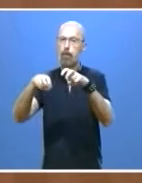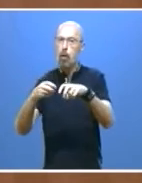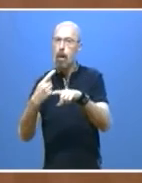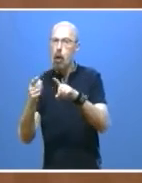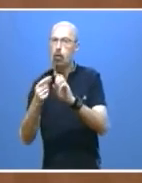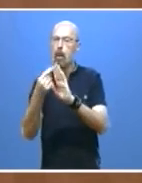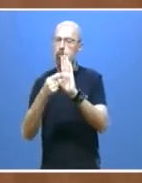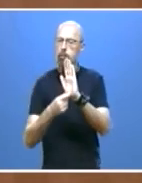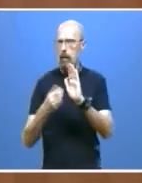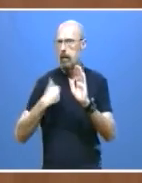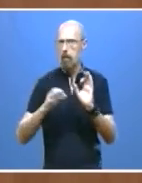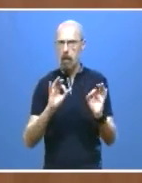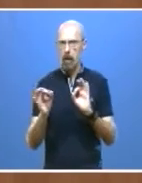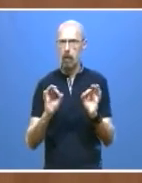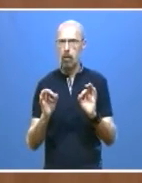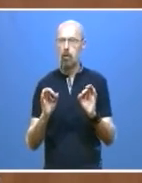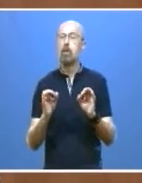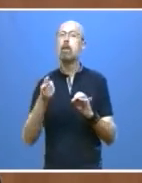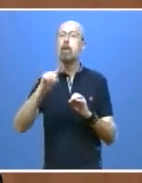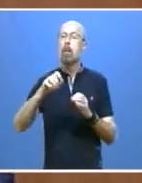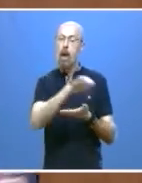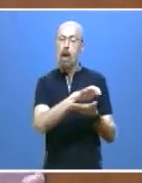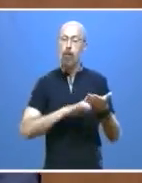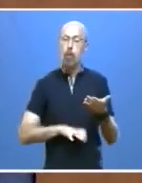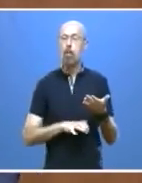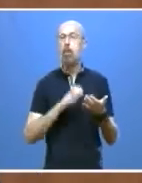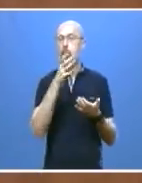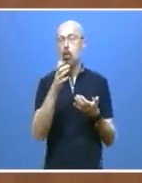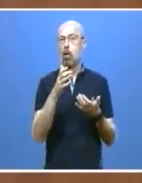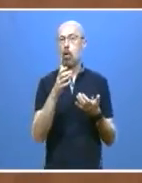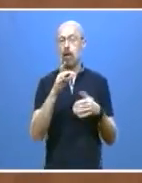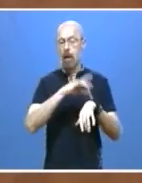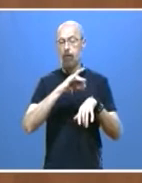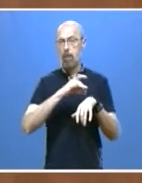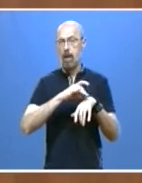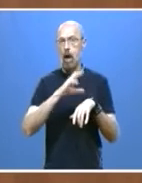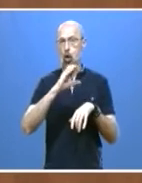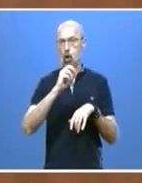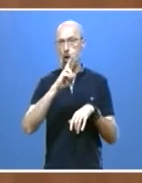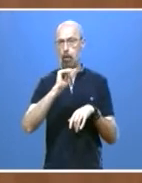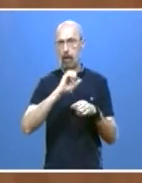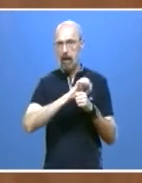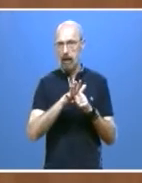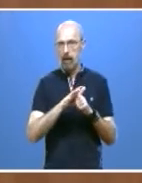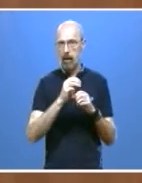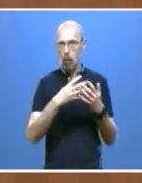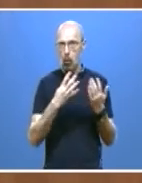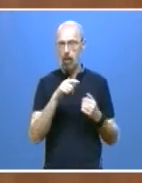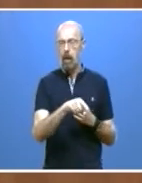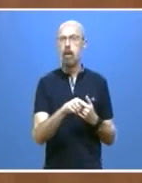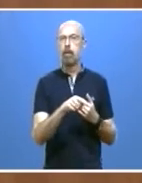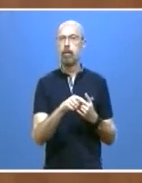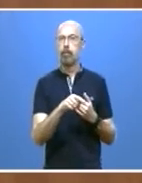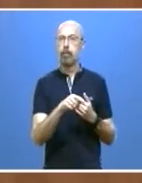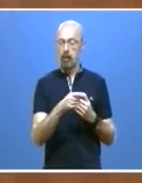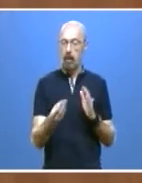informe sobre la incidencia y prevalencia de la COVID-19 a la que hace referencia el Pacto por la Recuperación lo